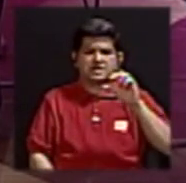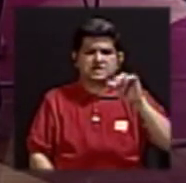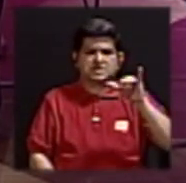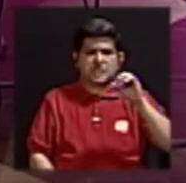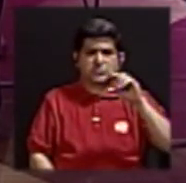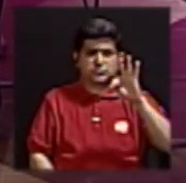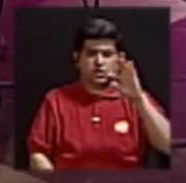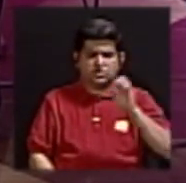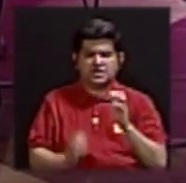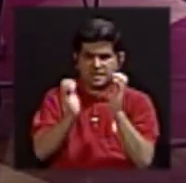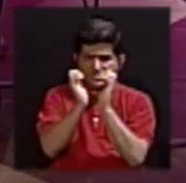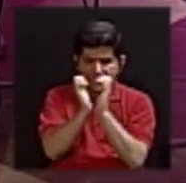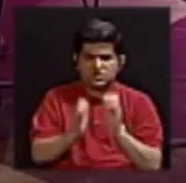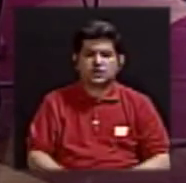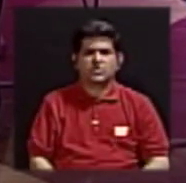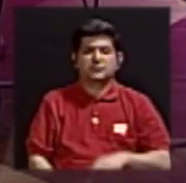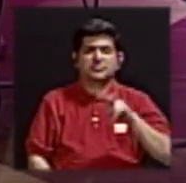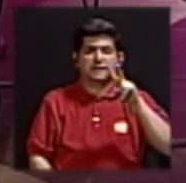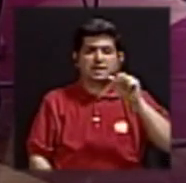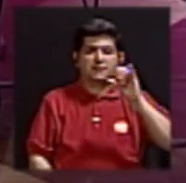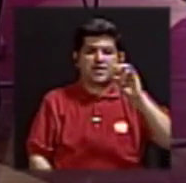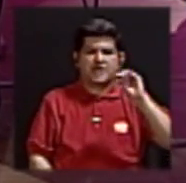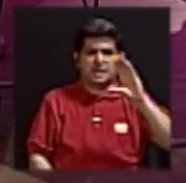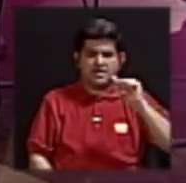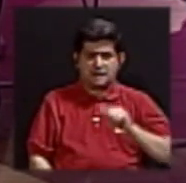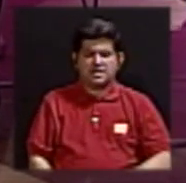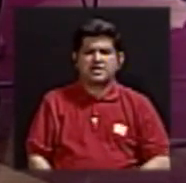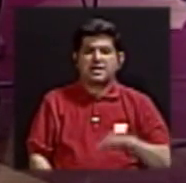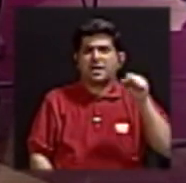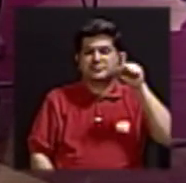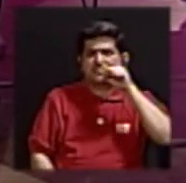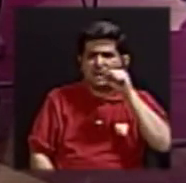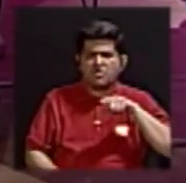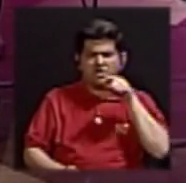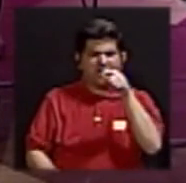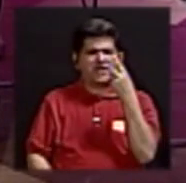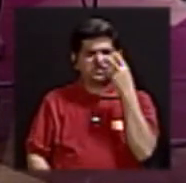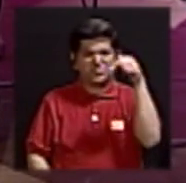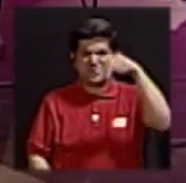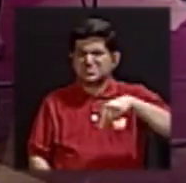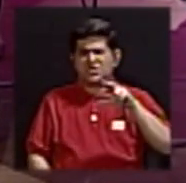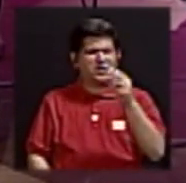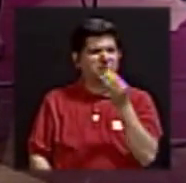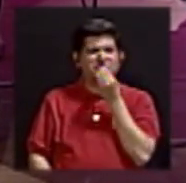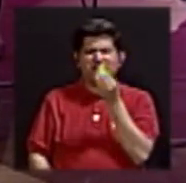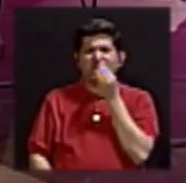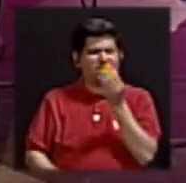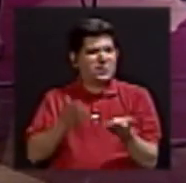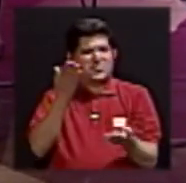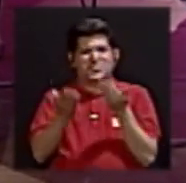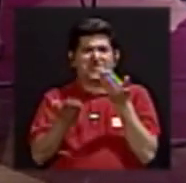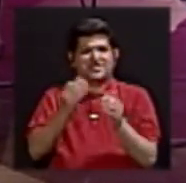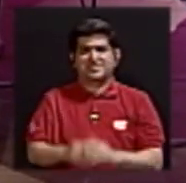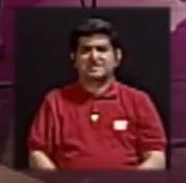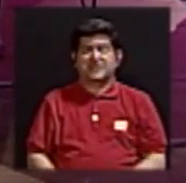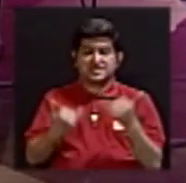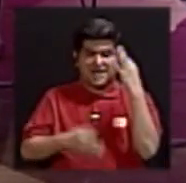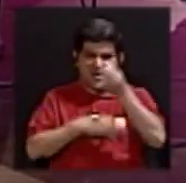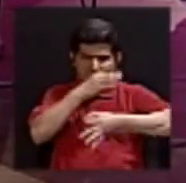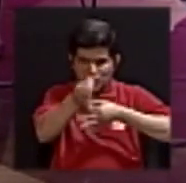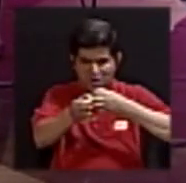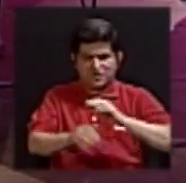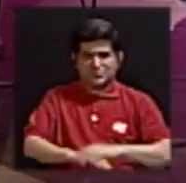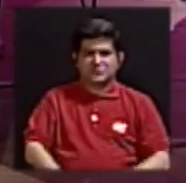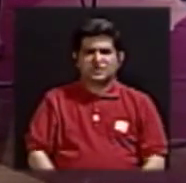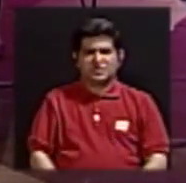de vainicas y zanahorias, pero hoy a eso se ve como que no es una comida... Sí, ahora lo sustituimos